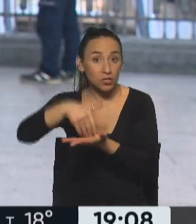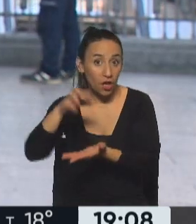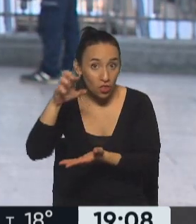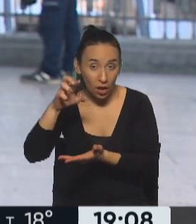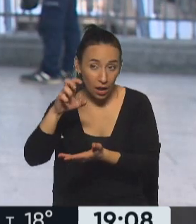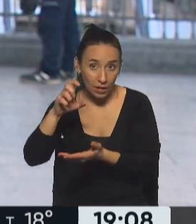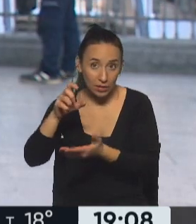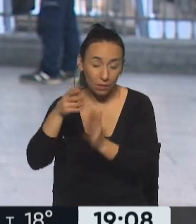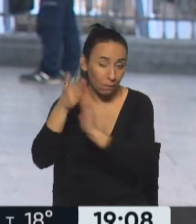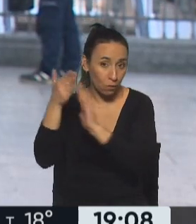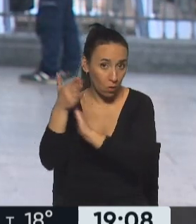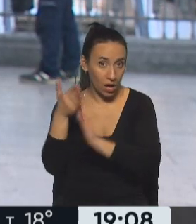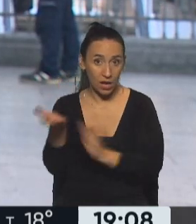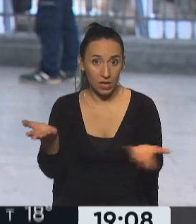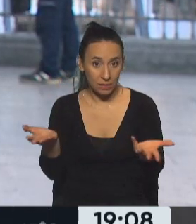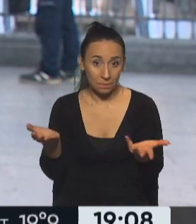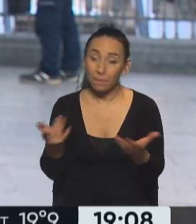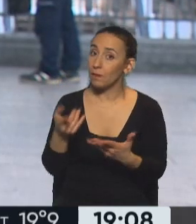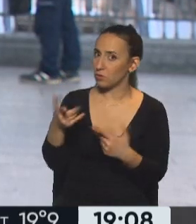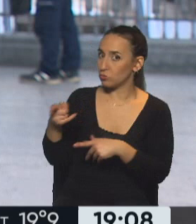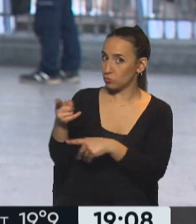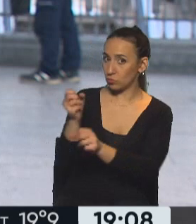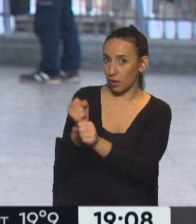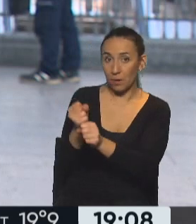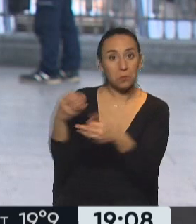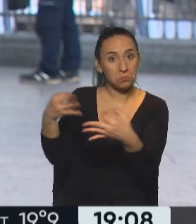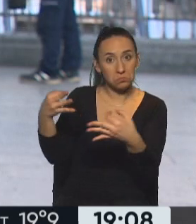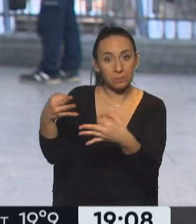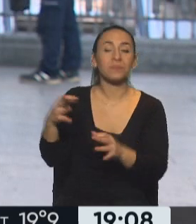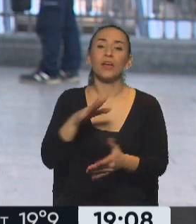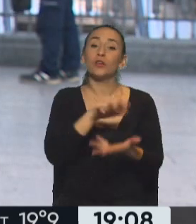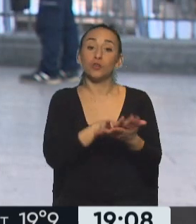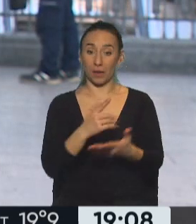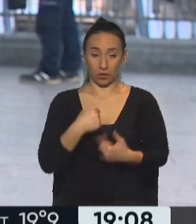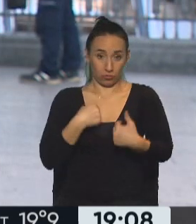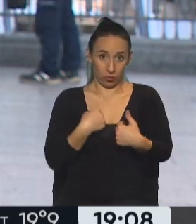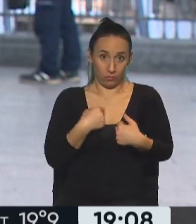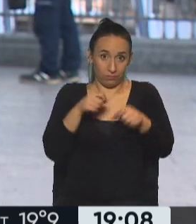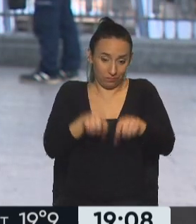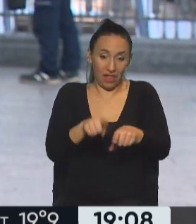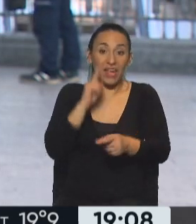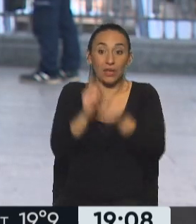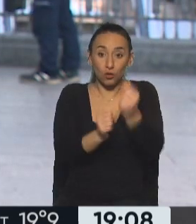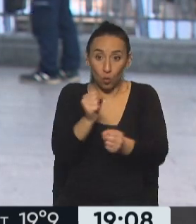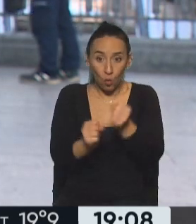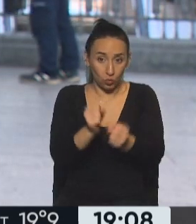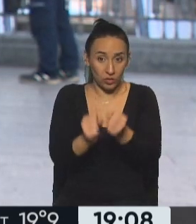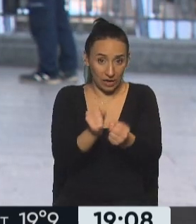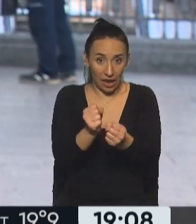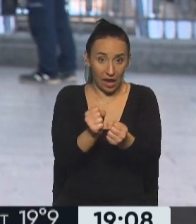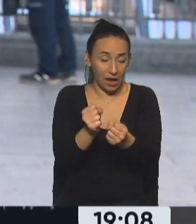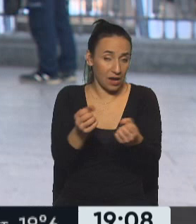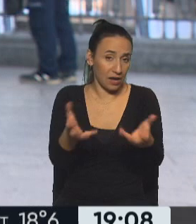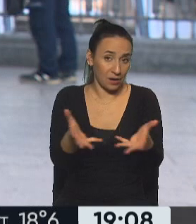trabajo muy bueno que está haciendo. Y por otro lado también en la parte que a nosotros nos respecta industria, sector productivo, el Vasco de Meniguren que tiene